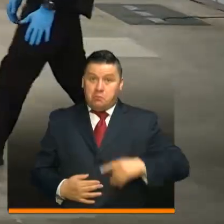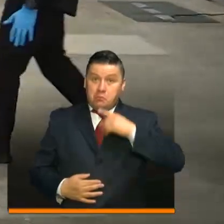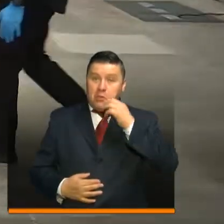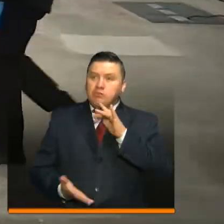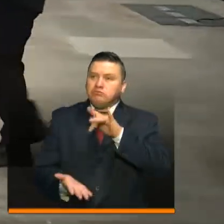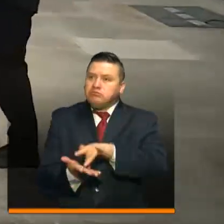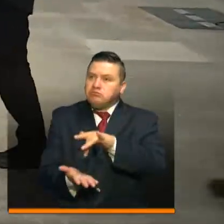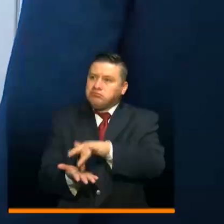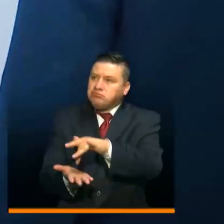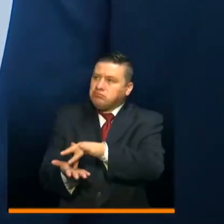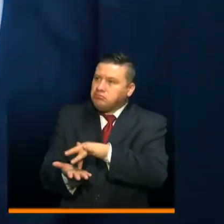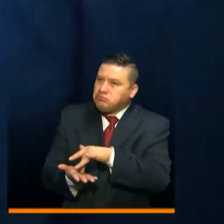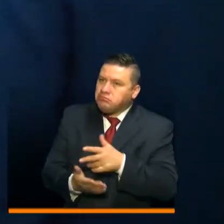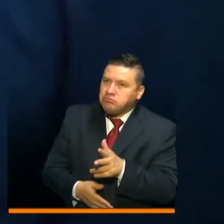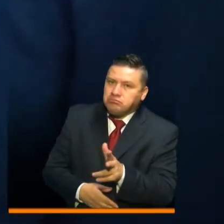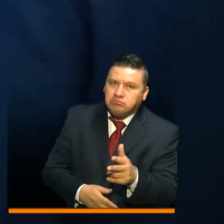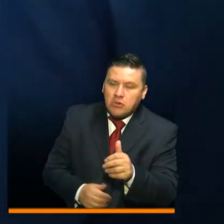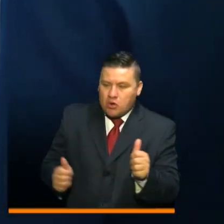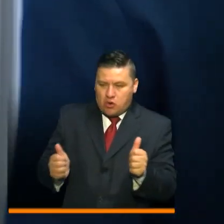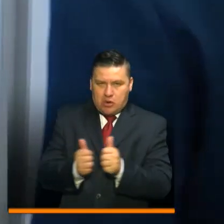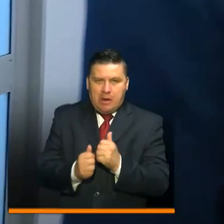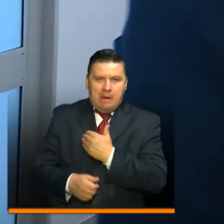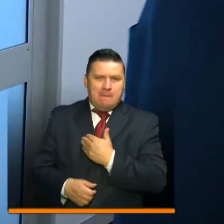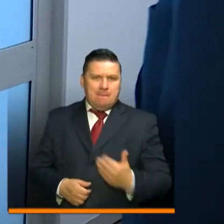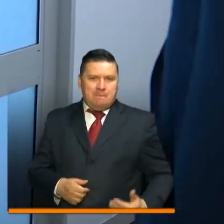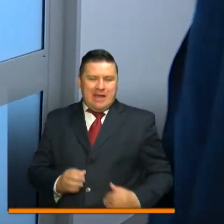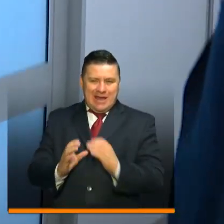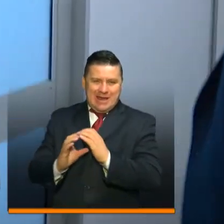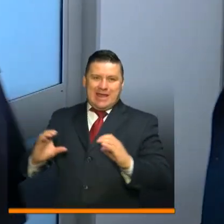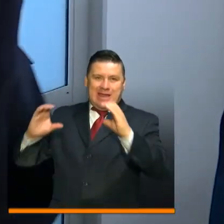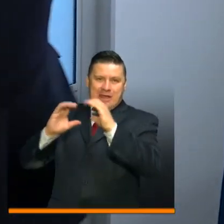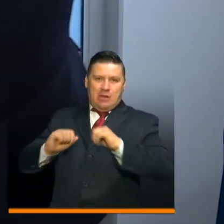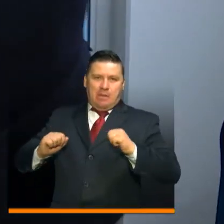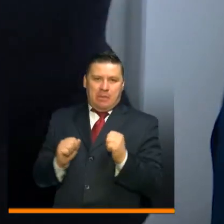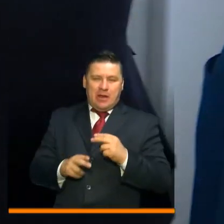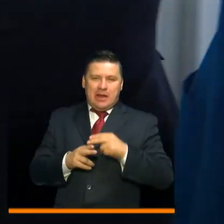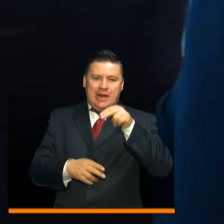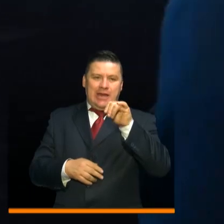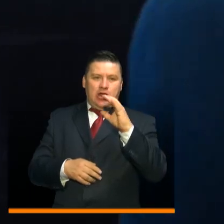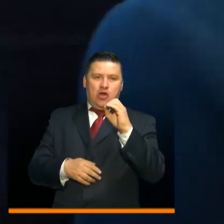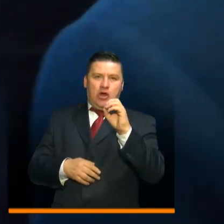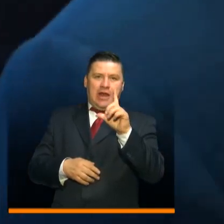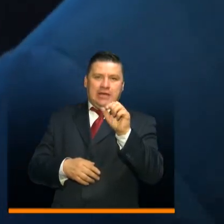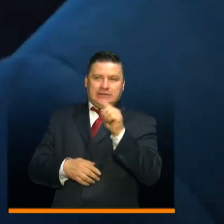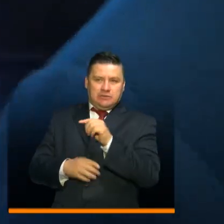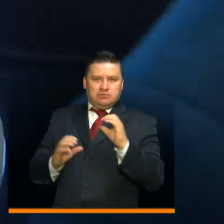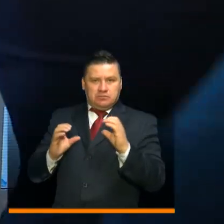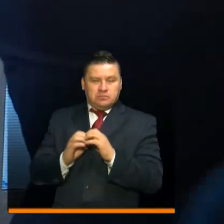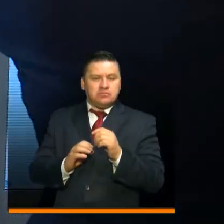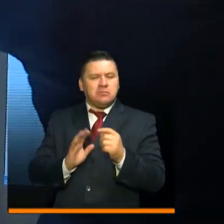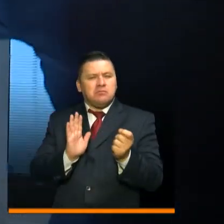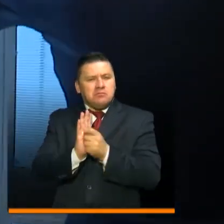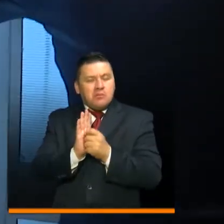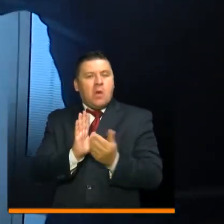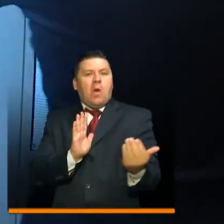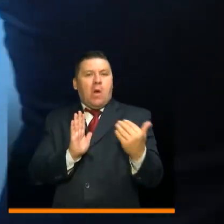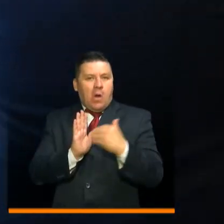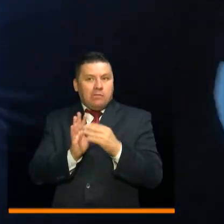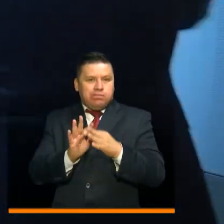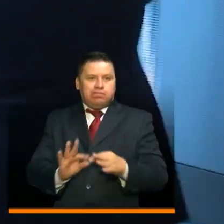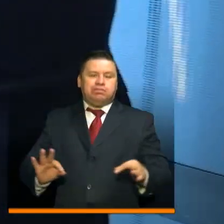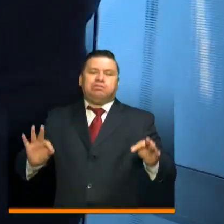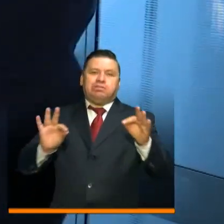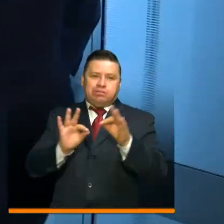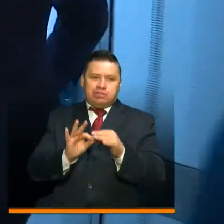adaptados para la atención médica en compañía del presidente de la Cámara de Comercio de Bogotá, Nicolás Uribe Rueda, y subrayó de nuevo la